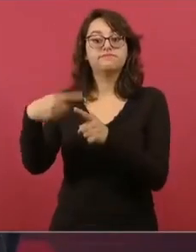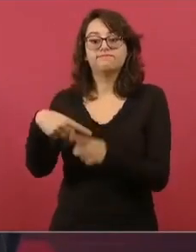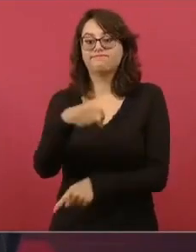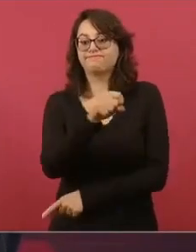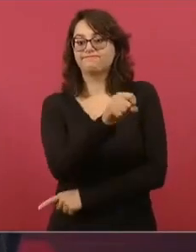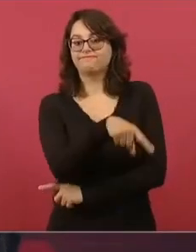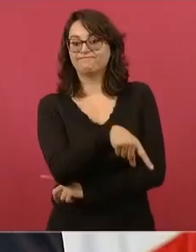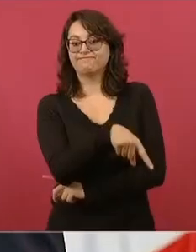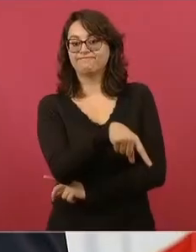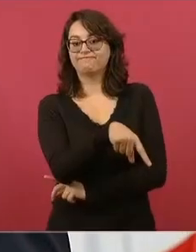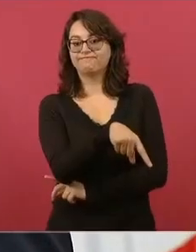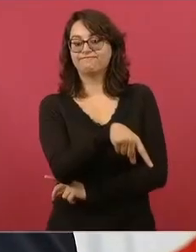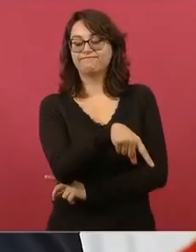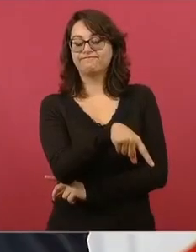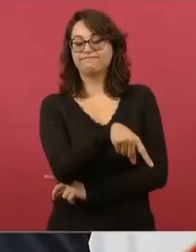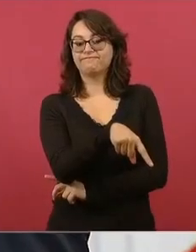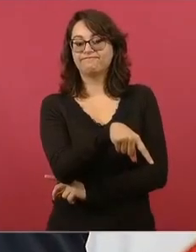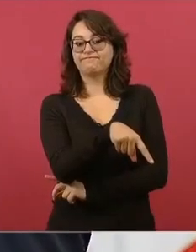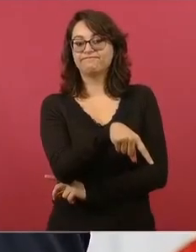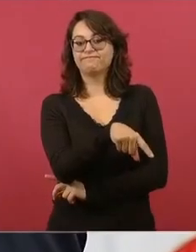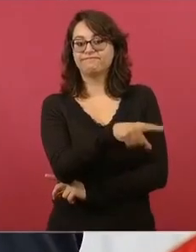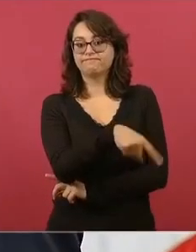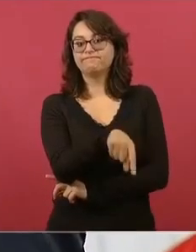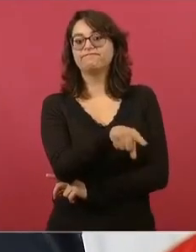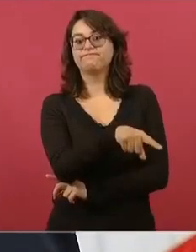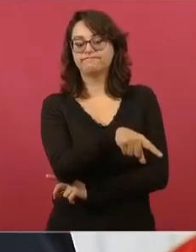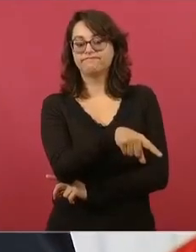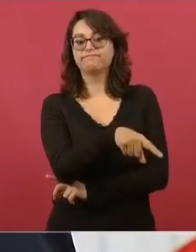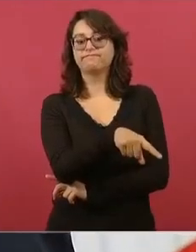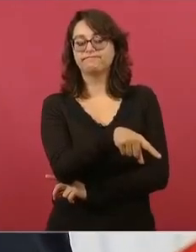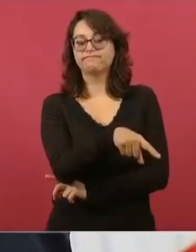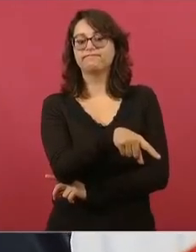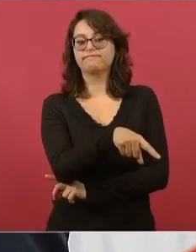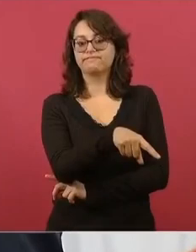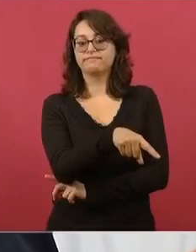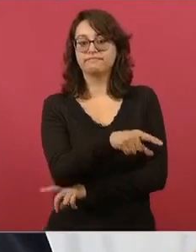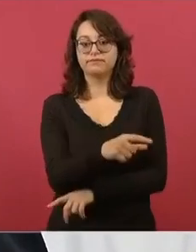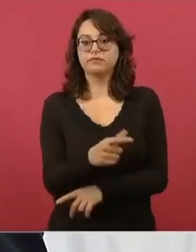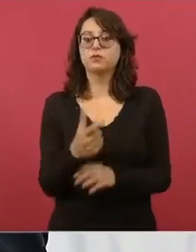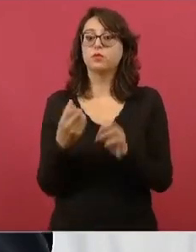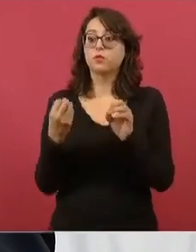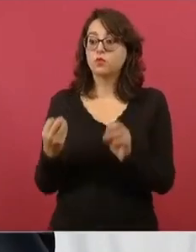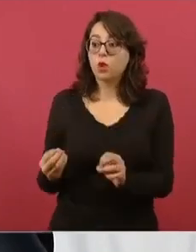impulsaron medios